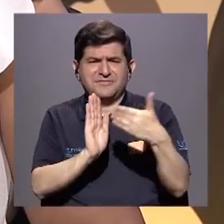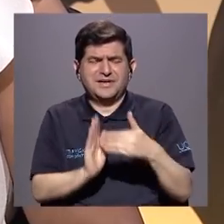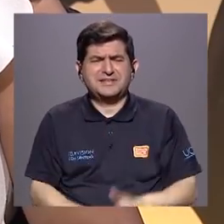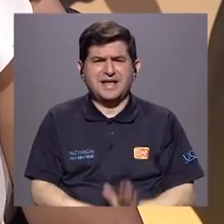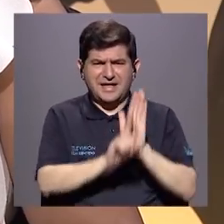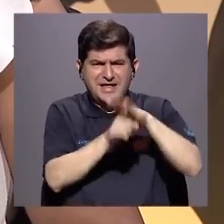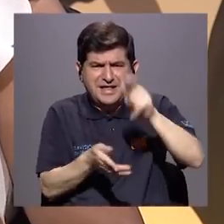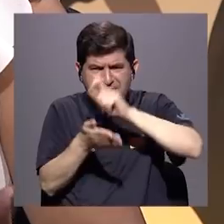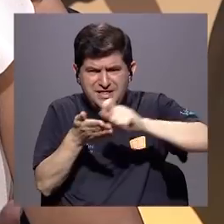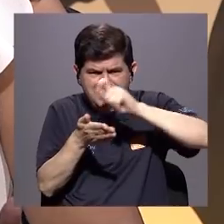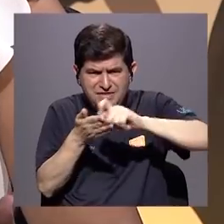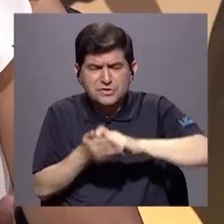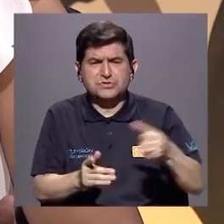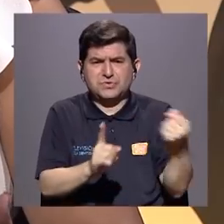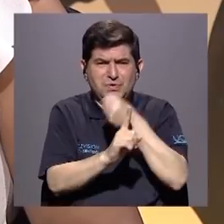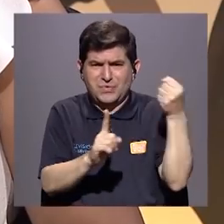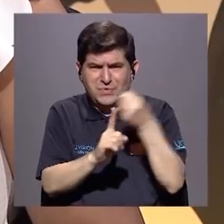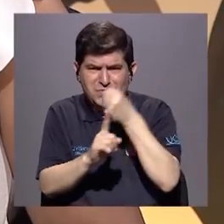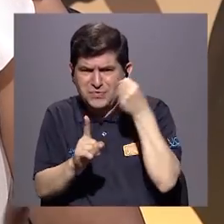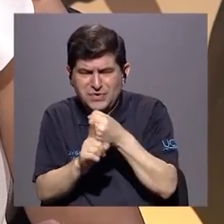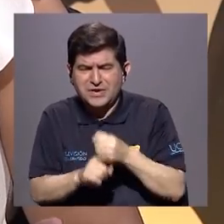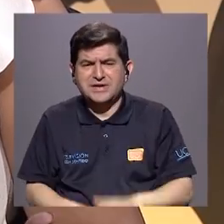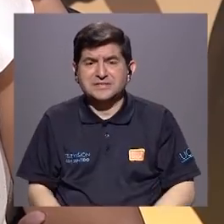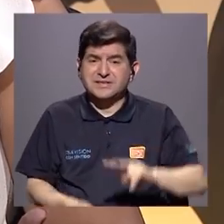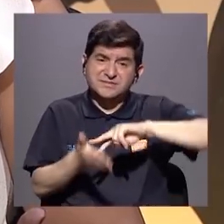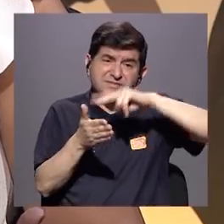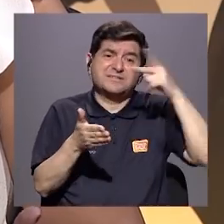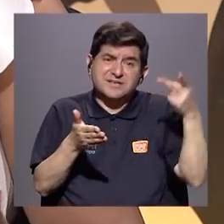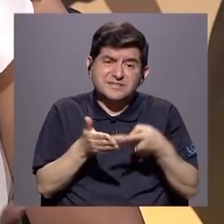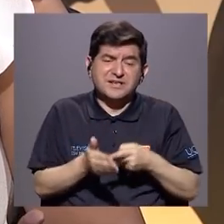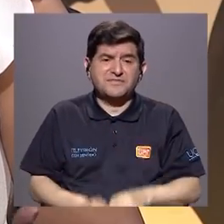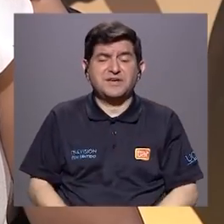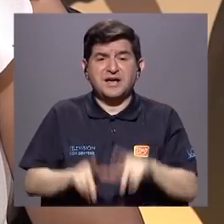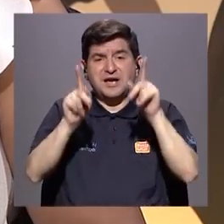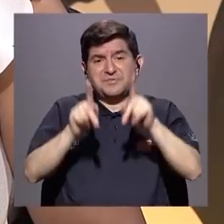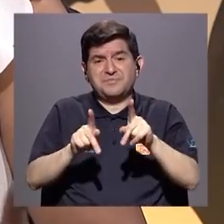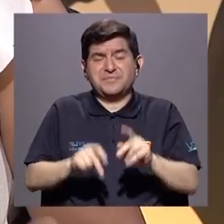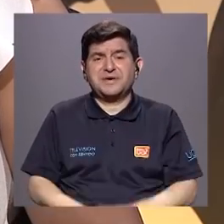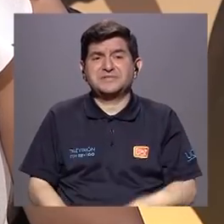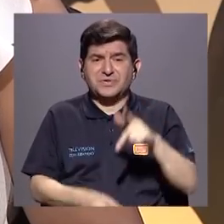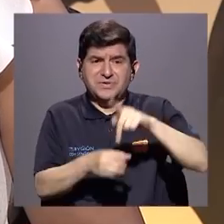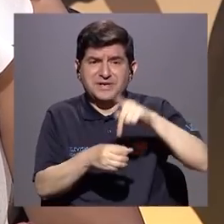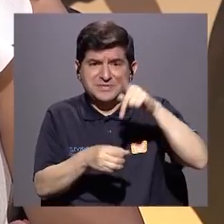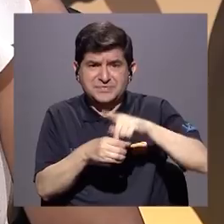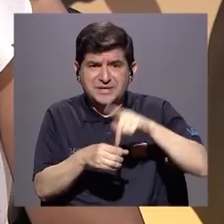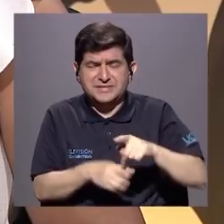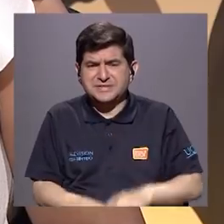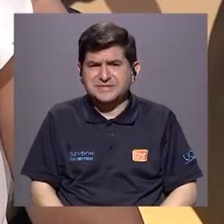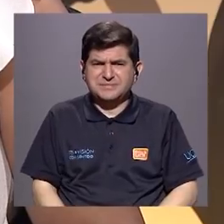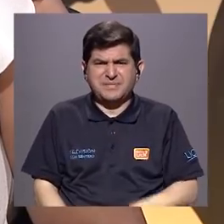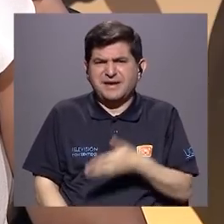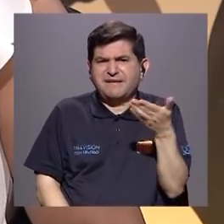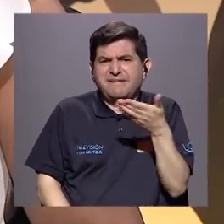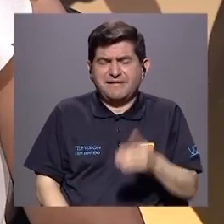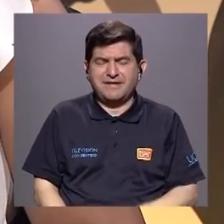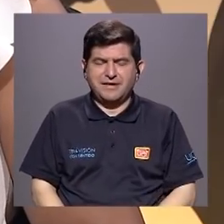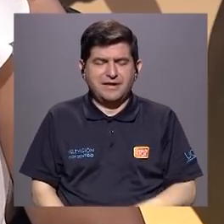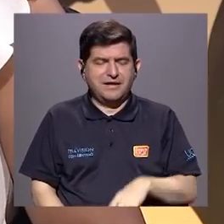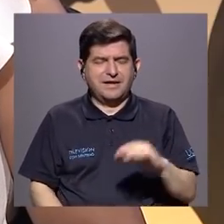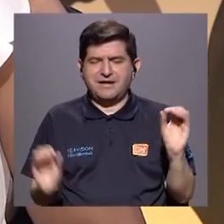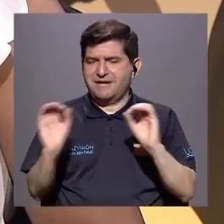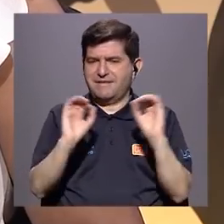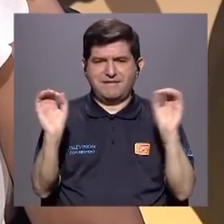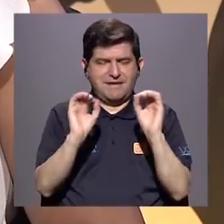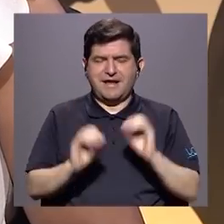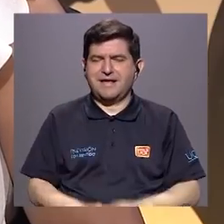personas que viven una situación de violencia en el centro educativo que las hace merecedoras o partícipes de esta violencia? Nada más lejos de la realidad,